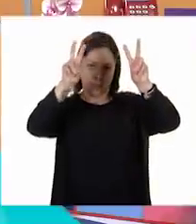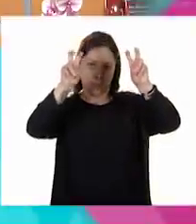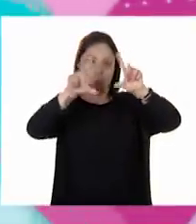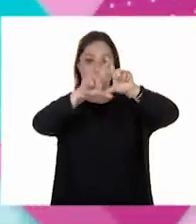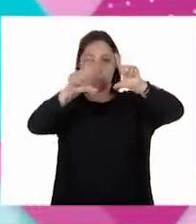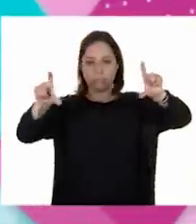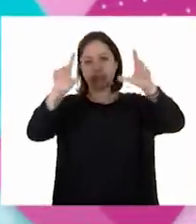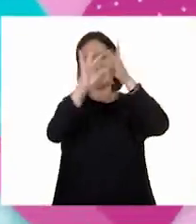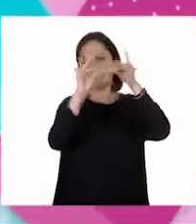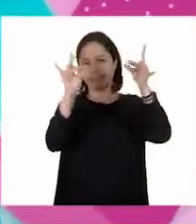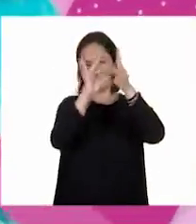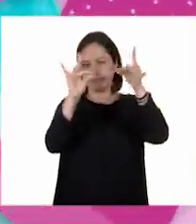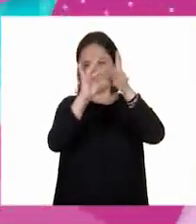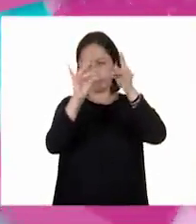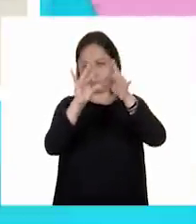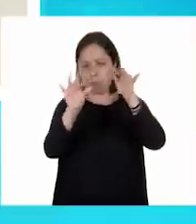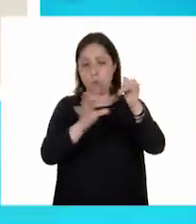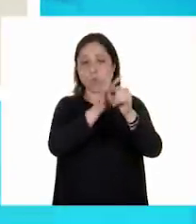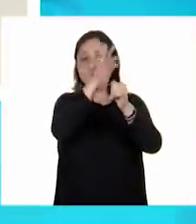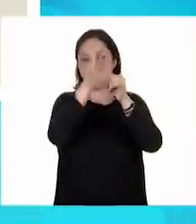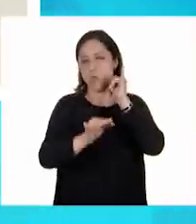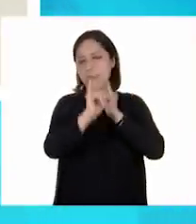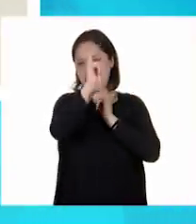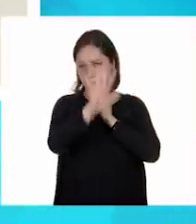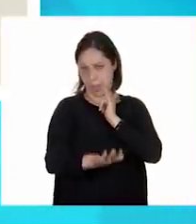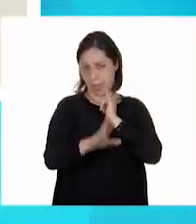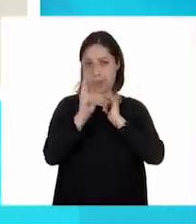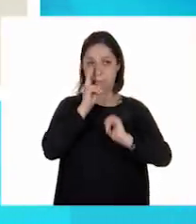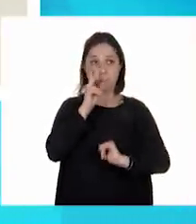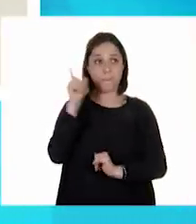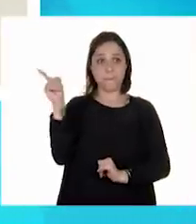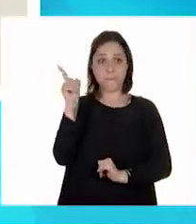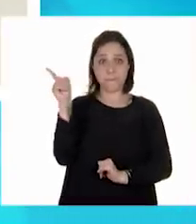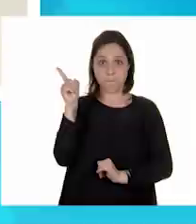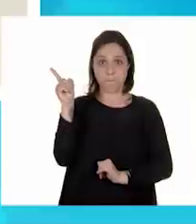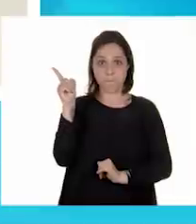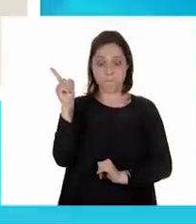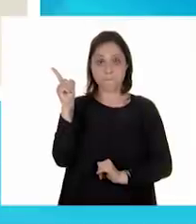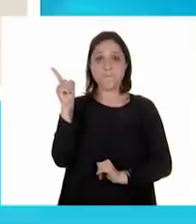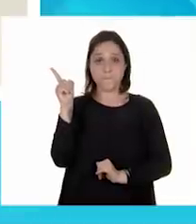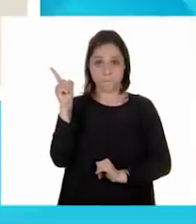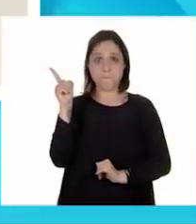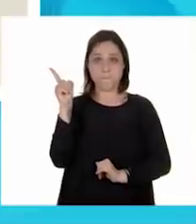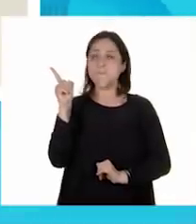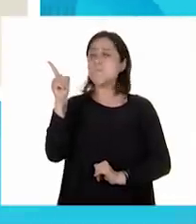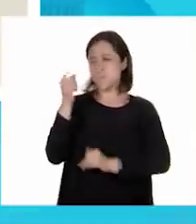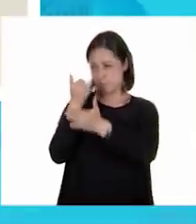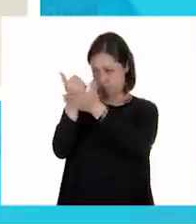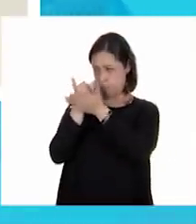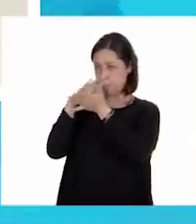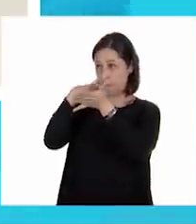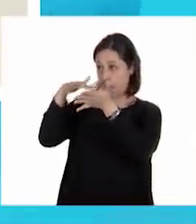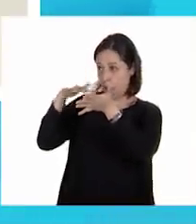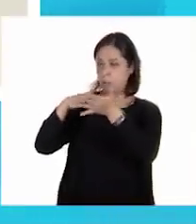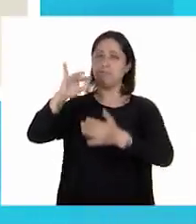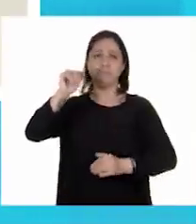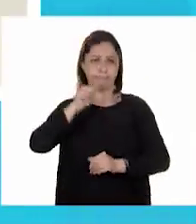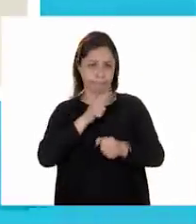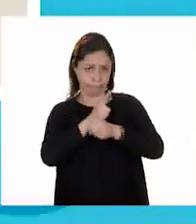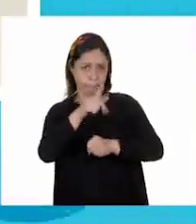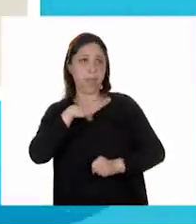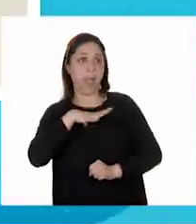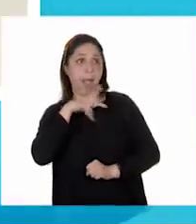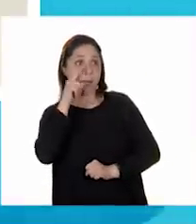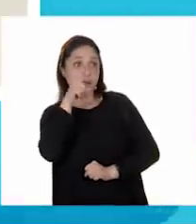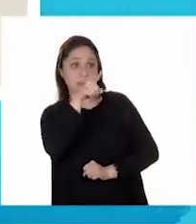e imagen o esquema. Así se enuncia. Entonces, ya está ahí, Oscar. ¿Quieres ir leyendo? Sí, claro. Ahí la tenemos.